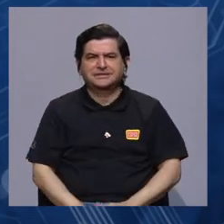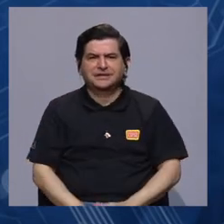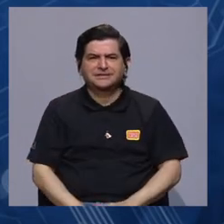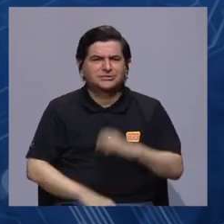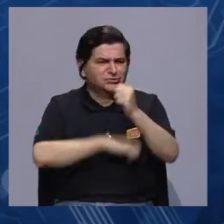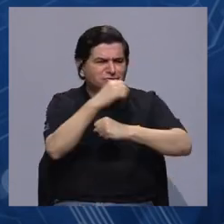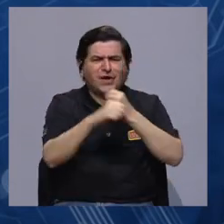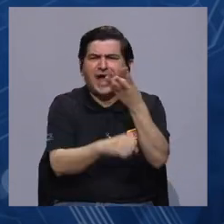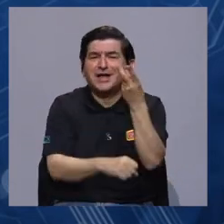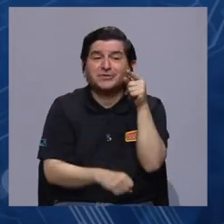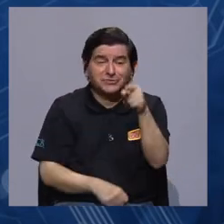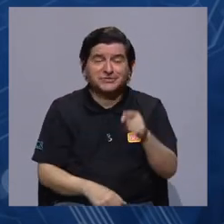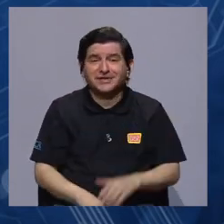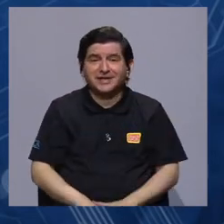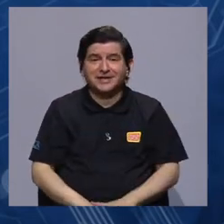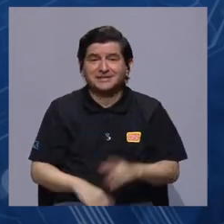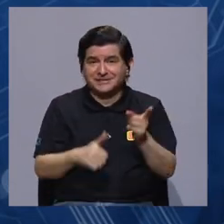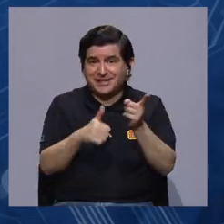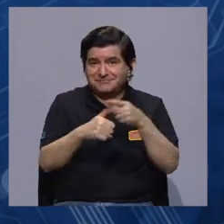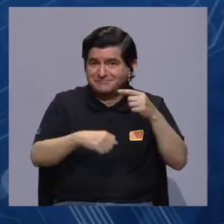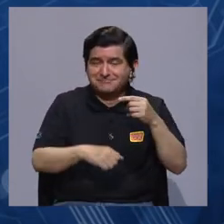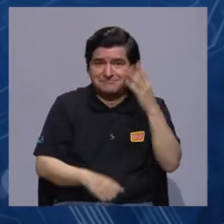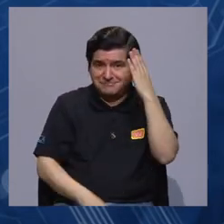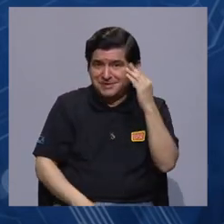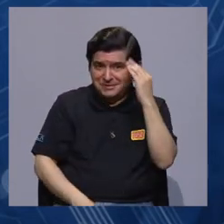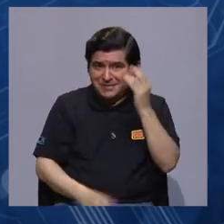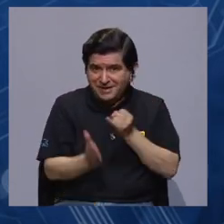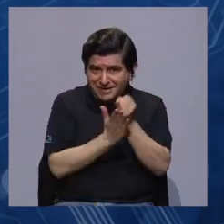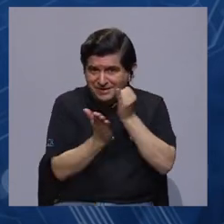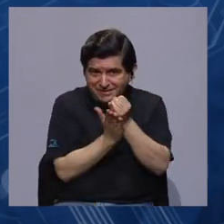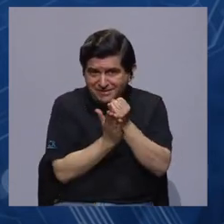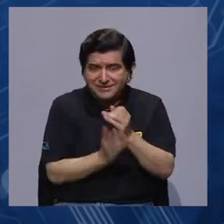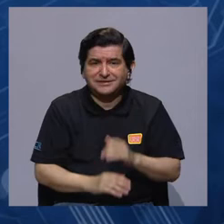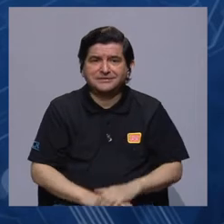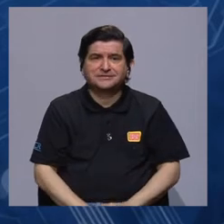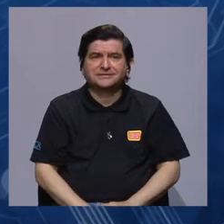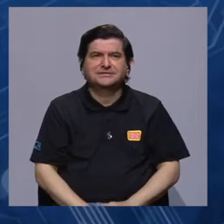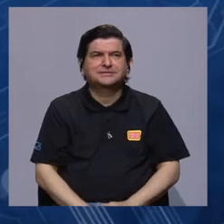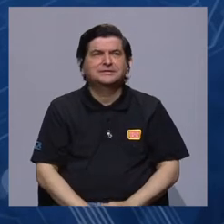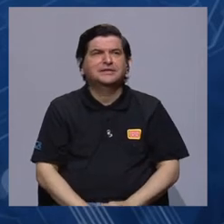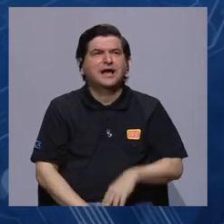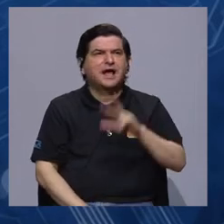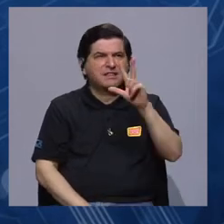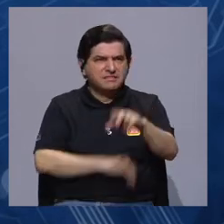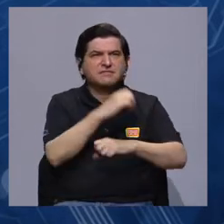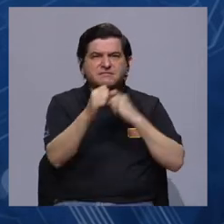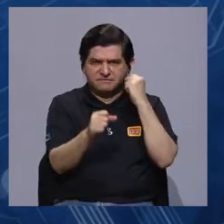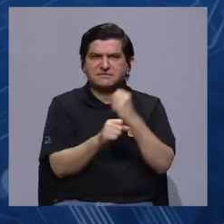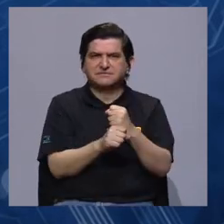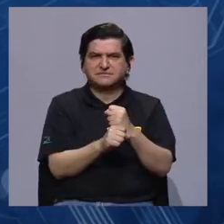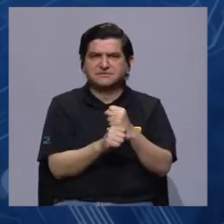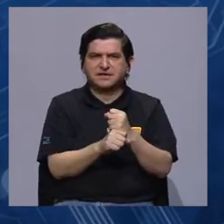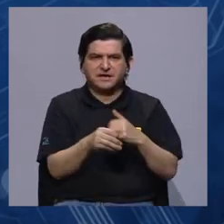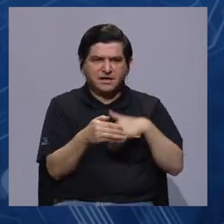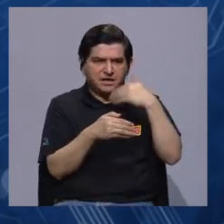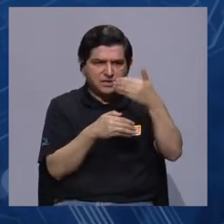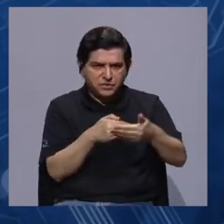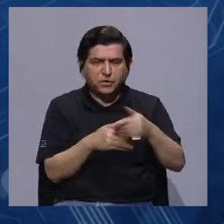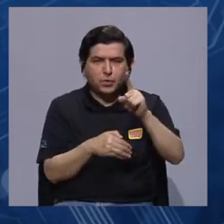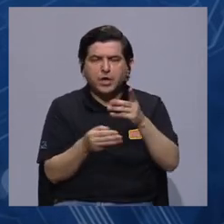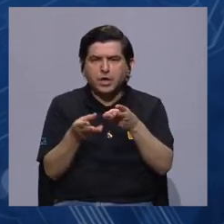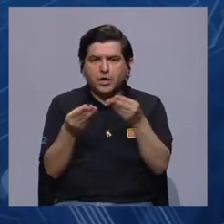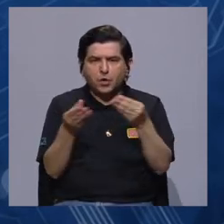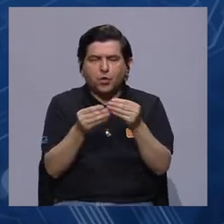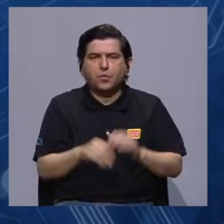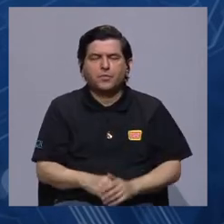¿Cuántos años, Carolina, en esa investigación? Sí, como tres años, y de ahí se sacó